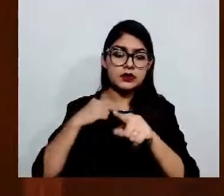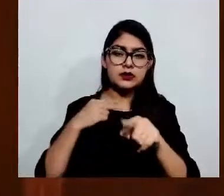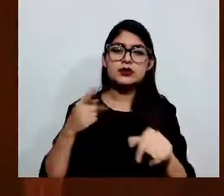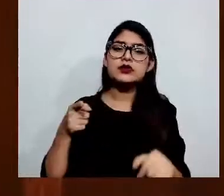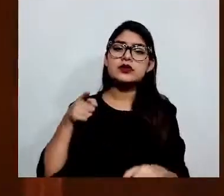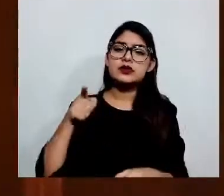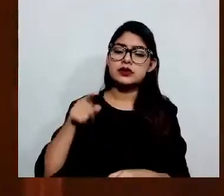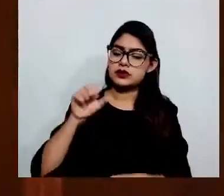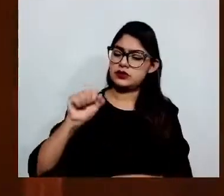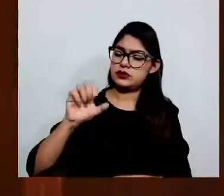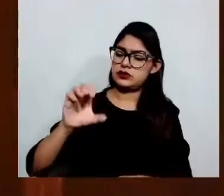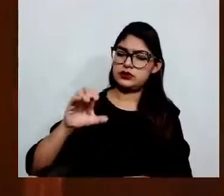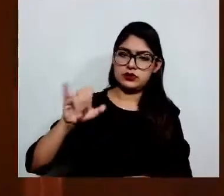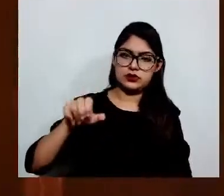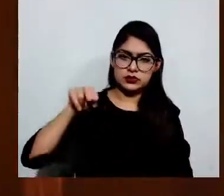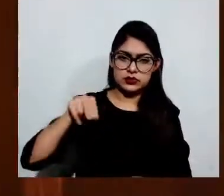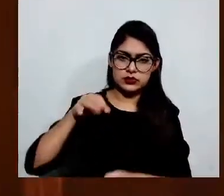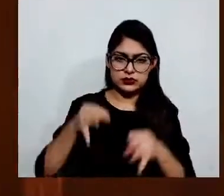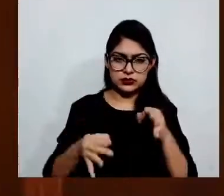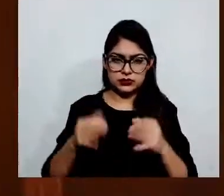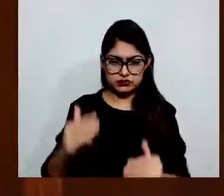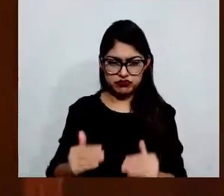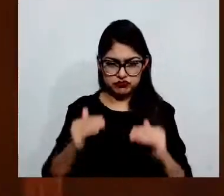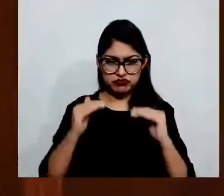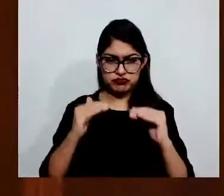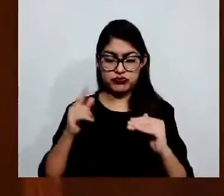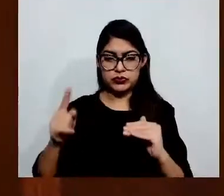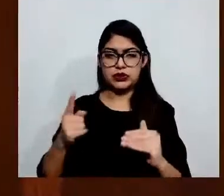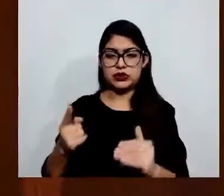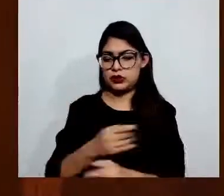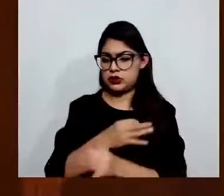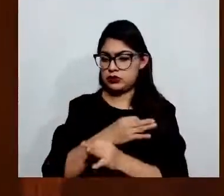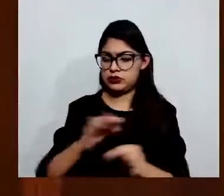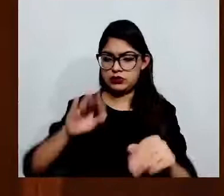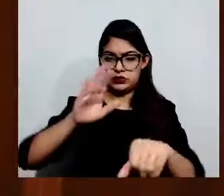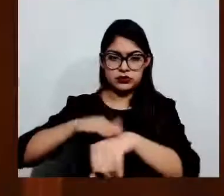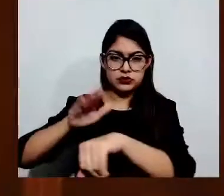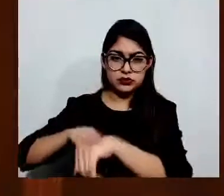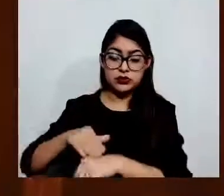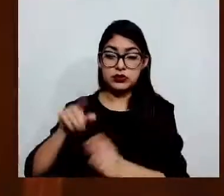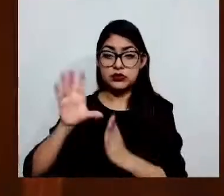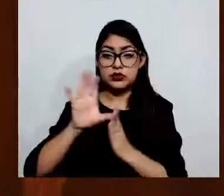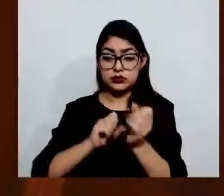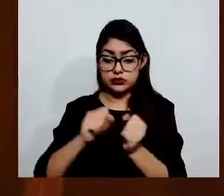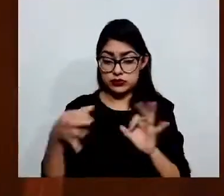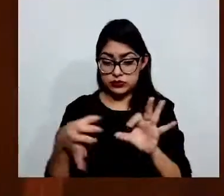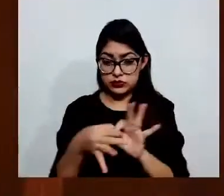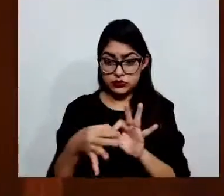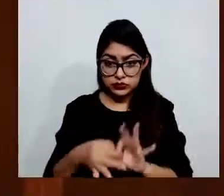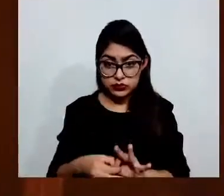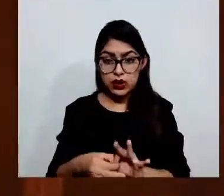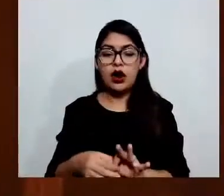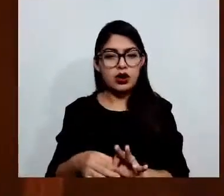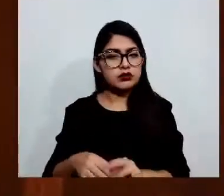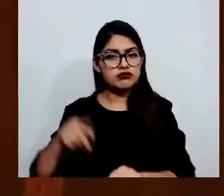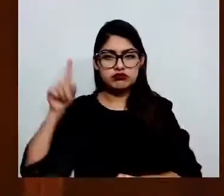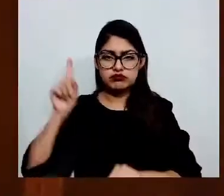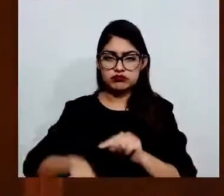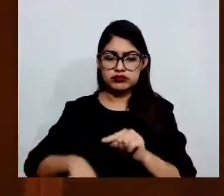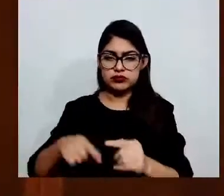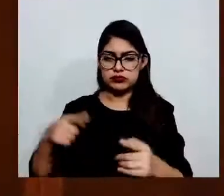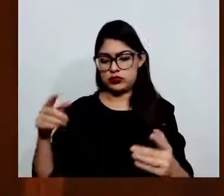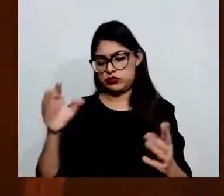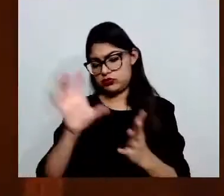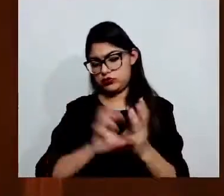la inconstitucionalidad de los artículos respectivos de este delito por considerar que este tipo penal